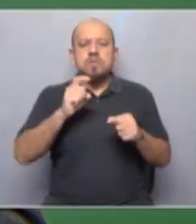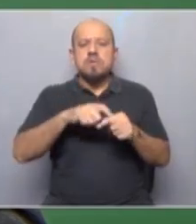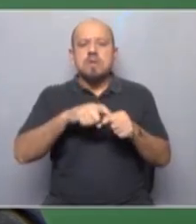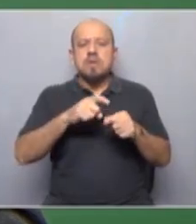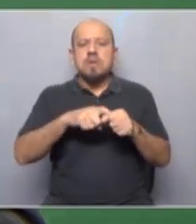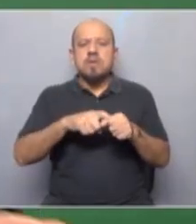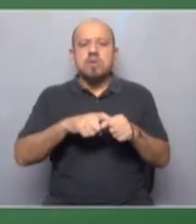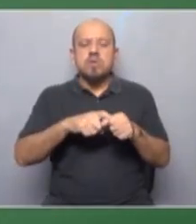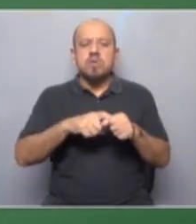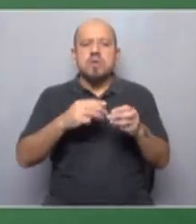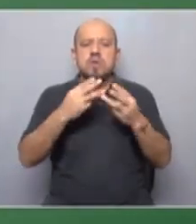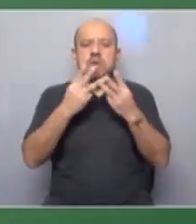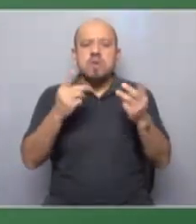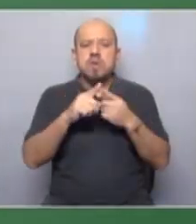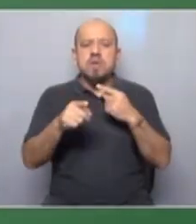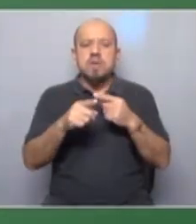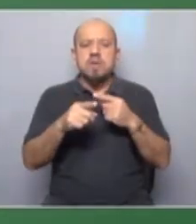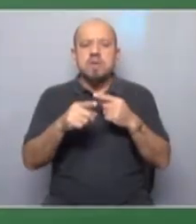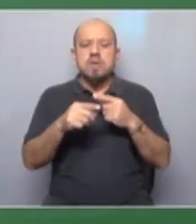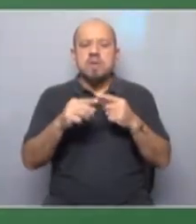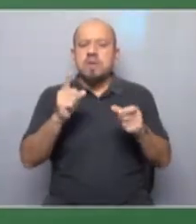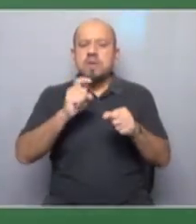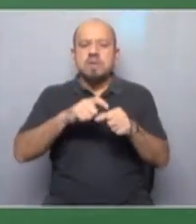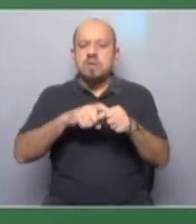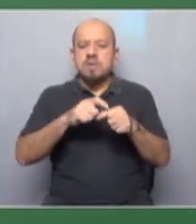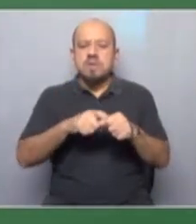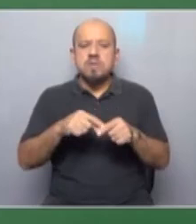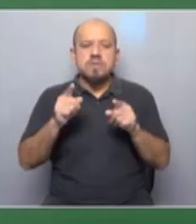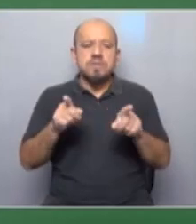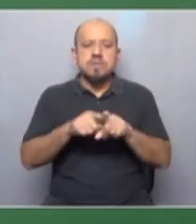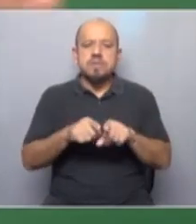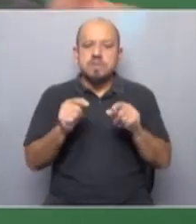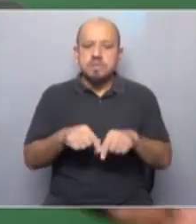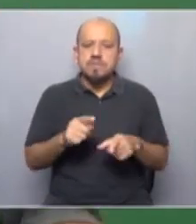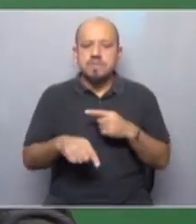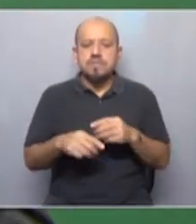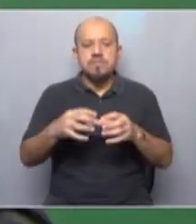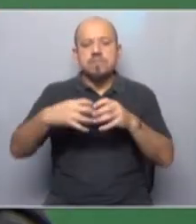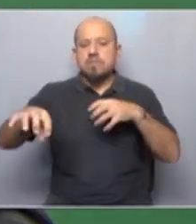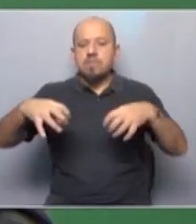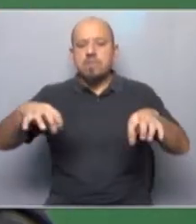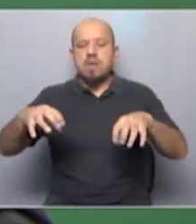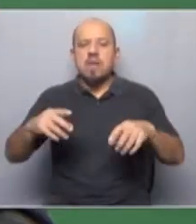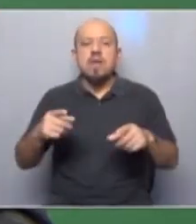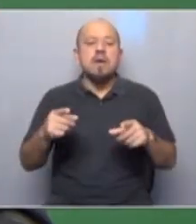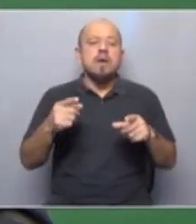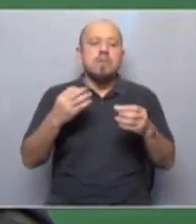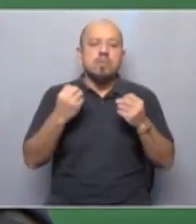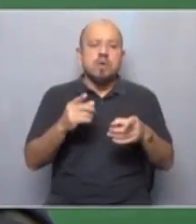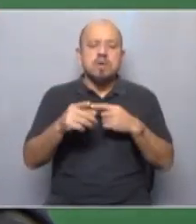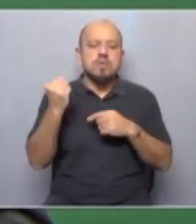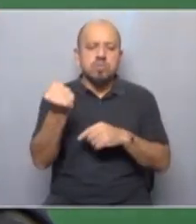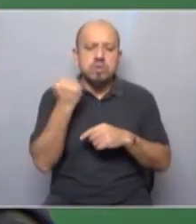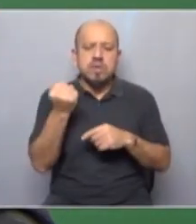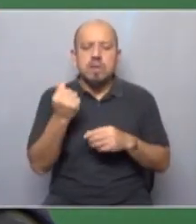miren que nombre son como los sindicatos de rama igual que aquí tenemos luego la separación según las ramas de actividad ¿por qué es tan